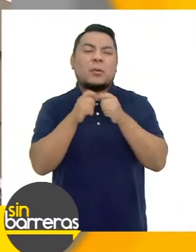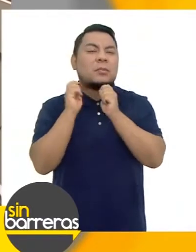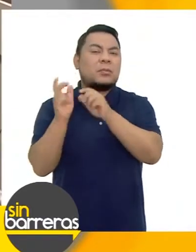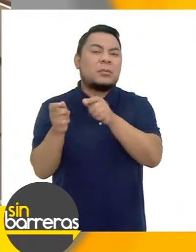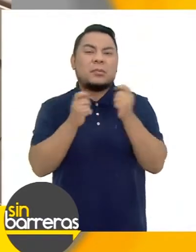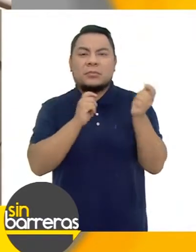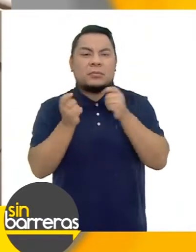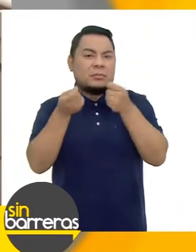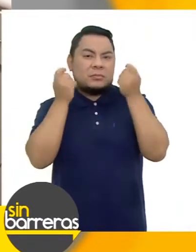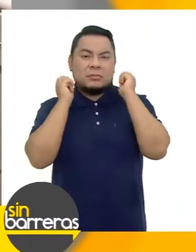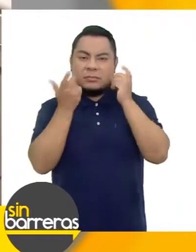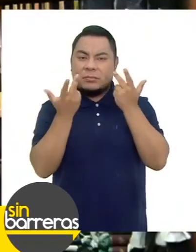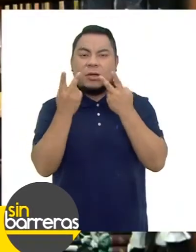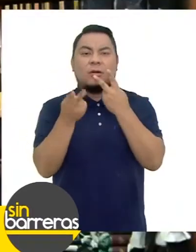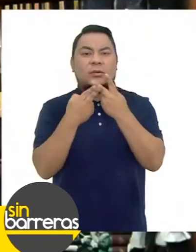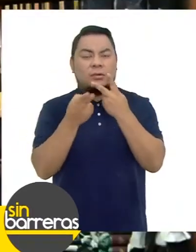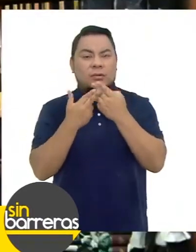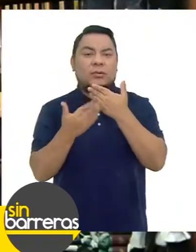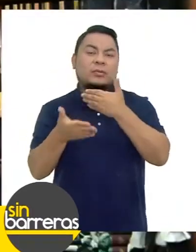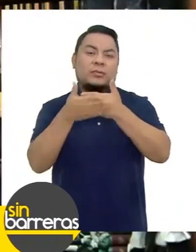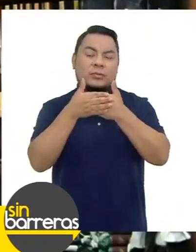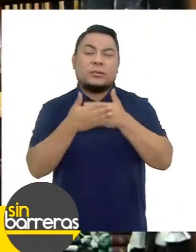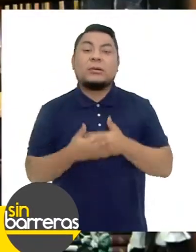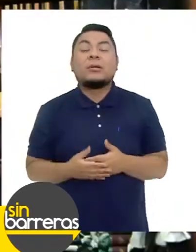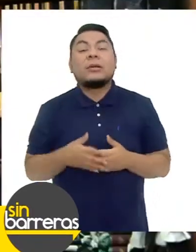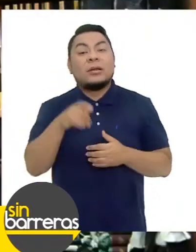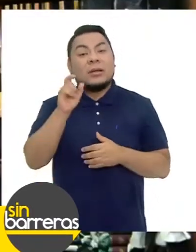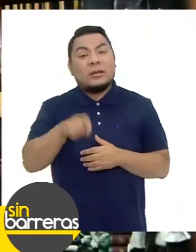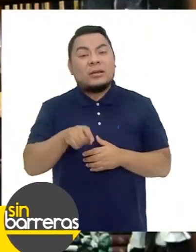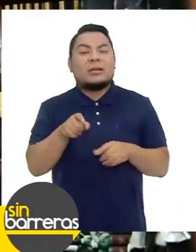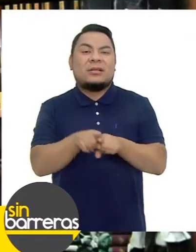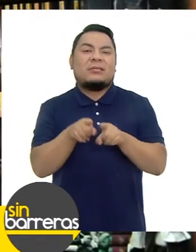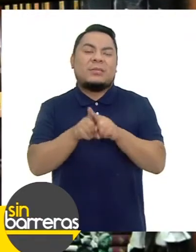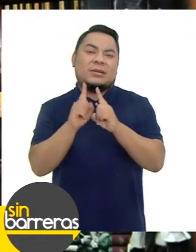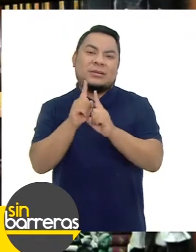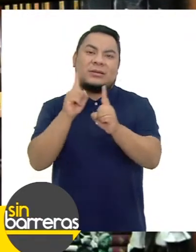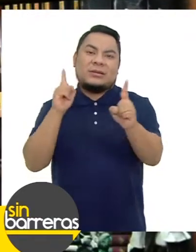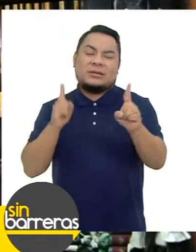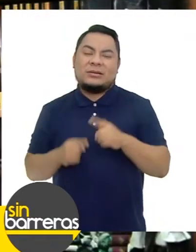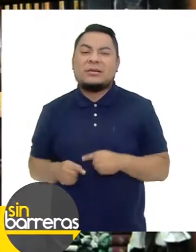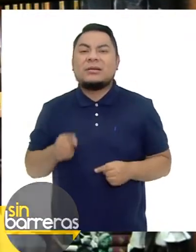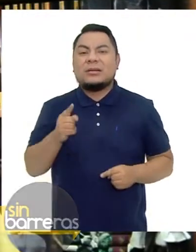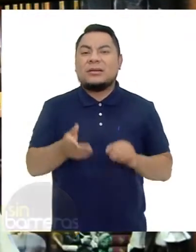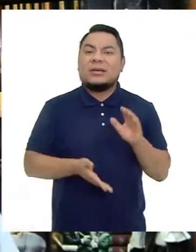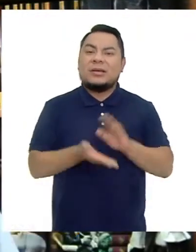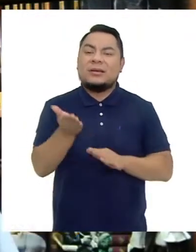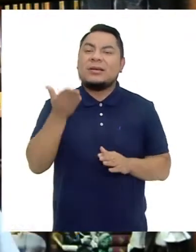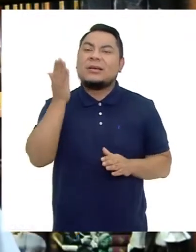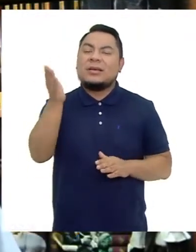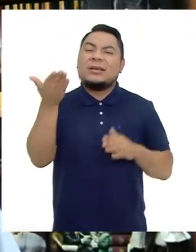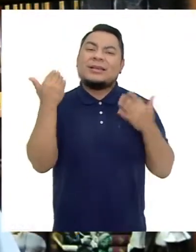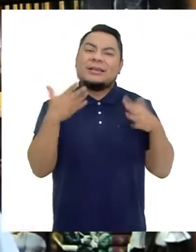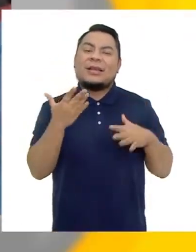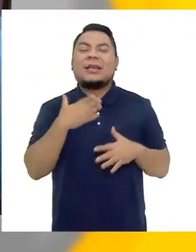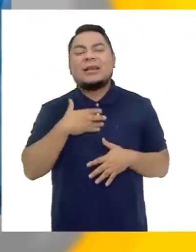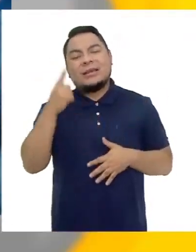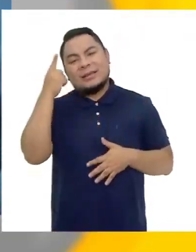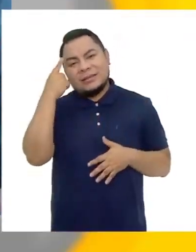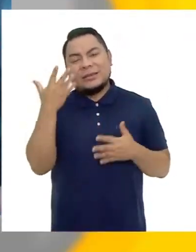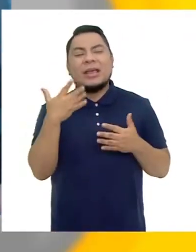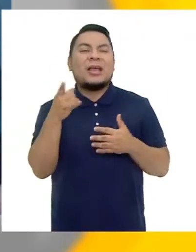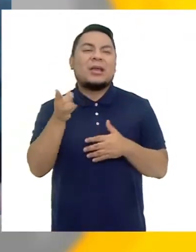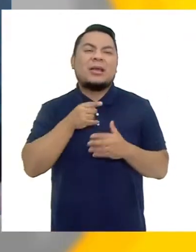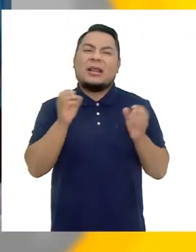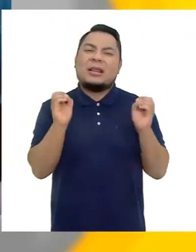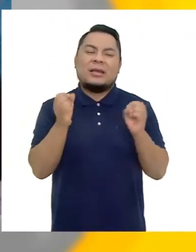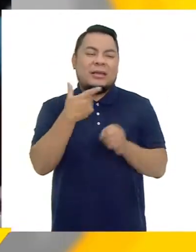descartable Delante de ella Que mantengan el distanciamiento No es que ahora van a salir Y van a poder Ellos van a creer que